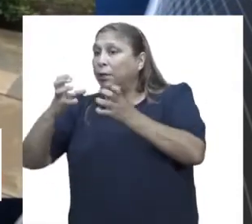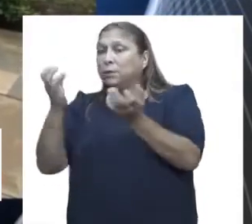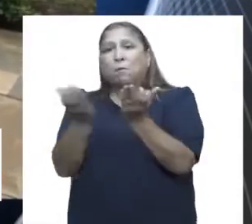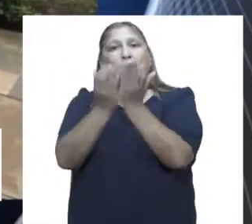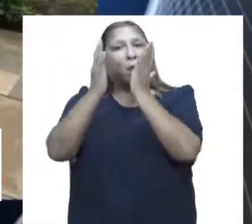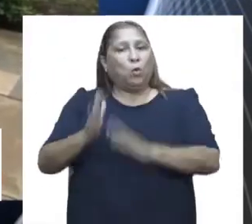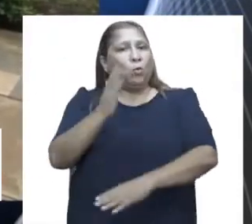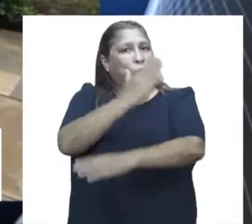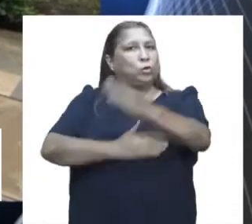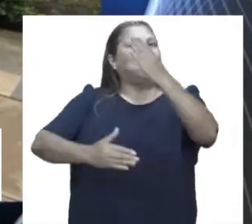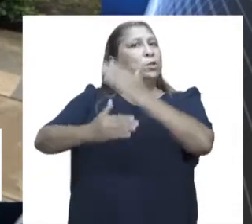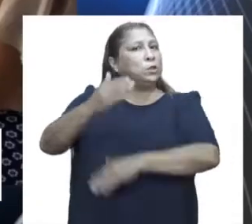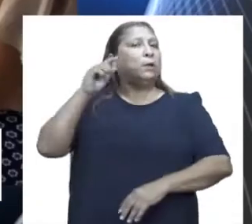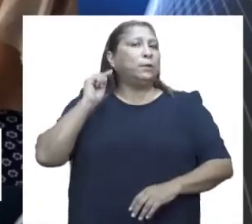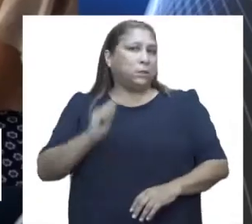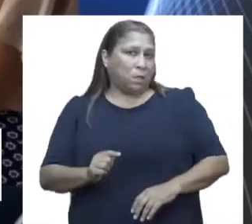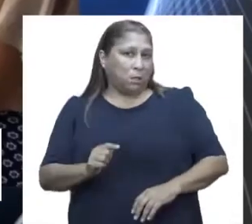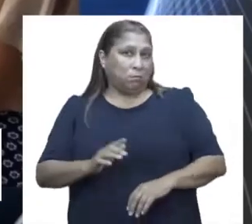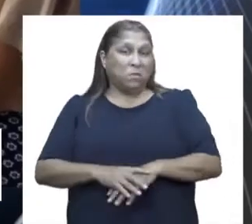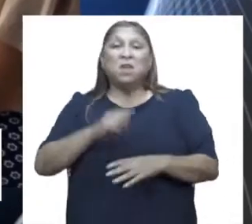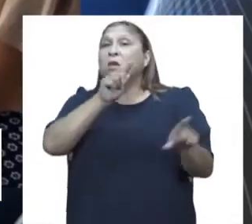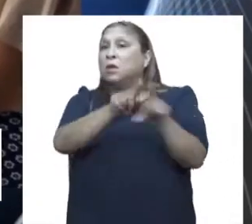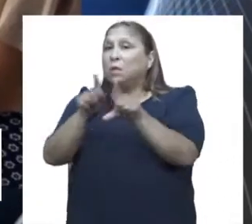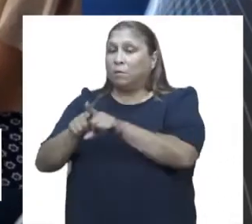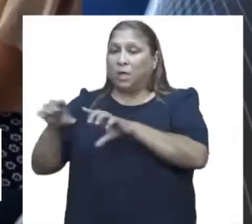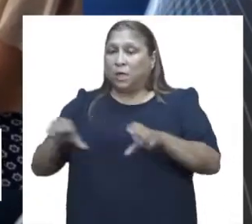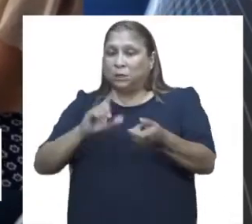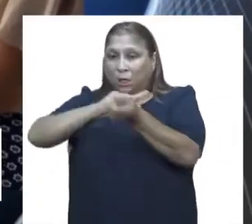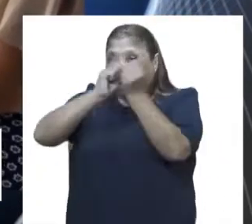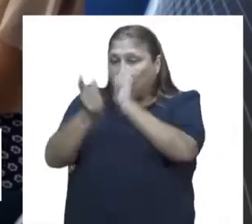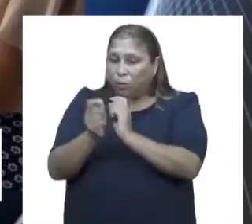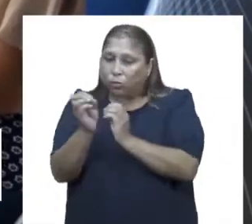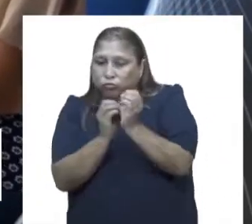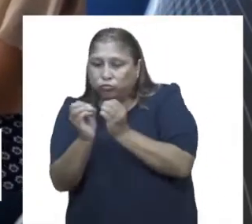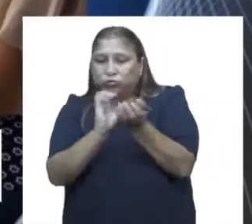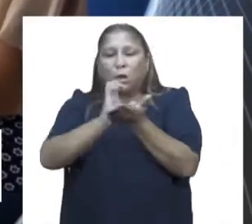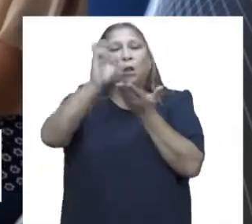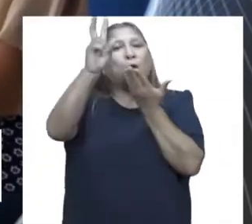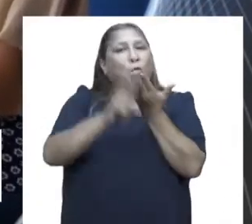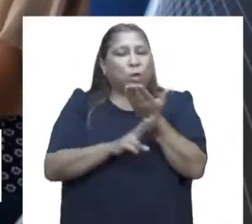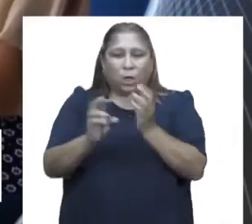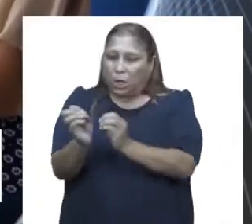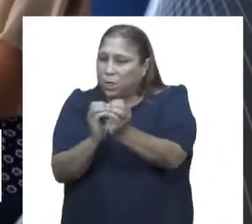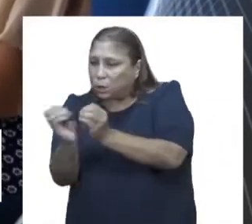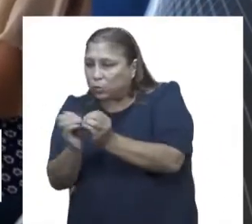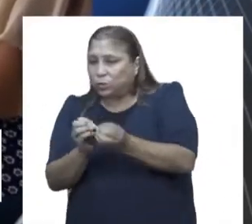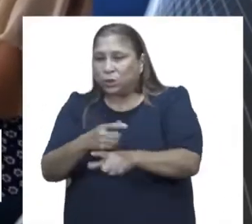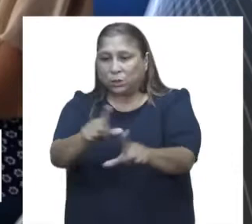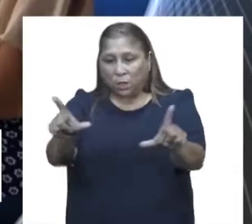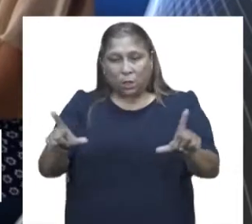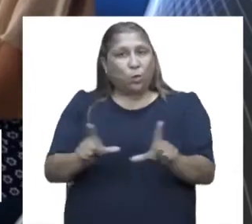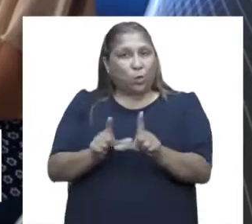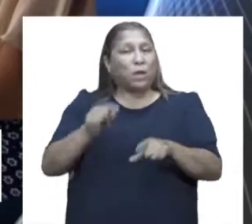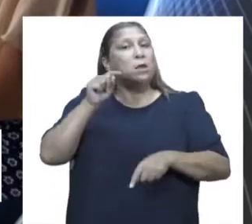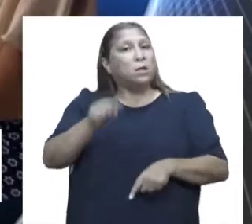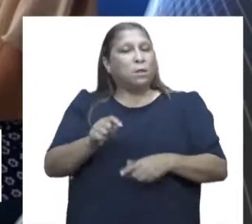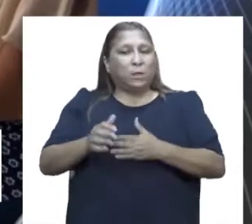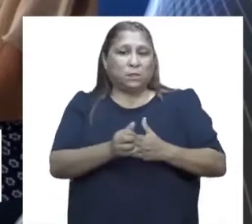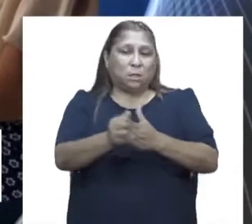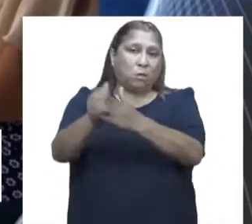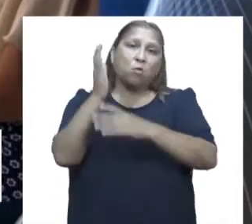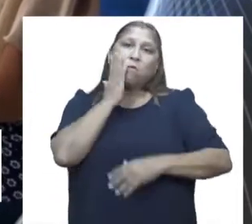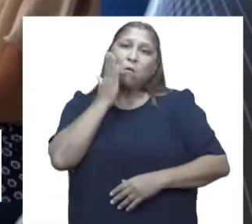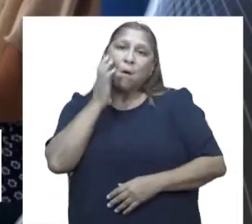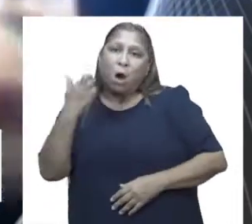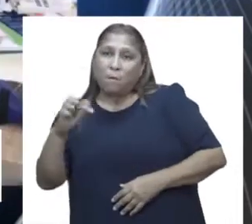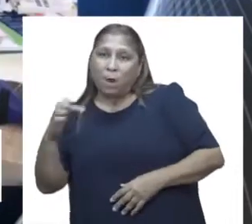con discapacidad leve o moderada, así como realizar adaptaciones curriculares y ajustes razonables. También se orientó a las madres y